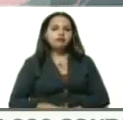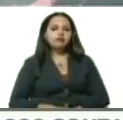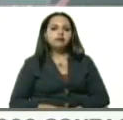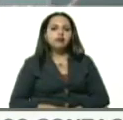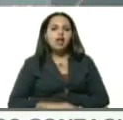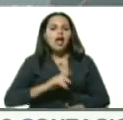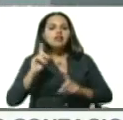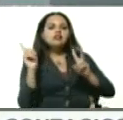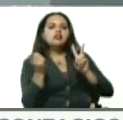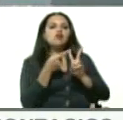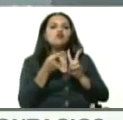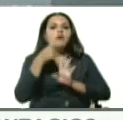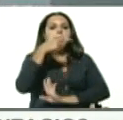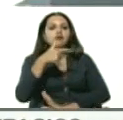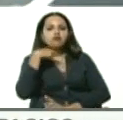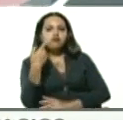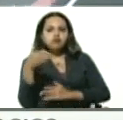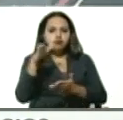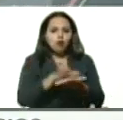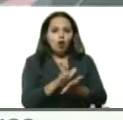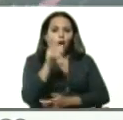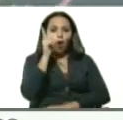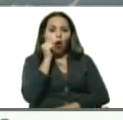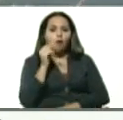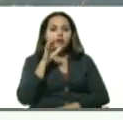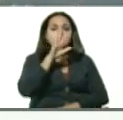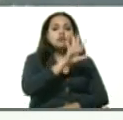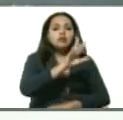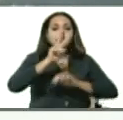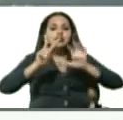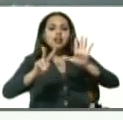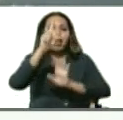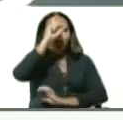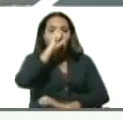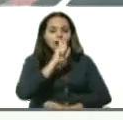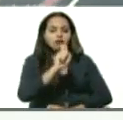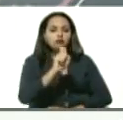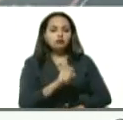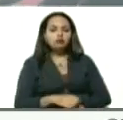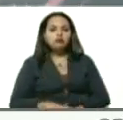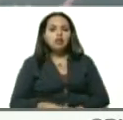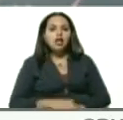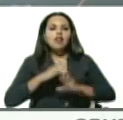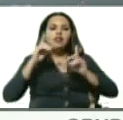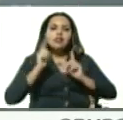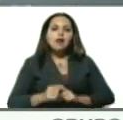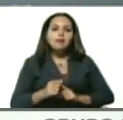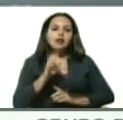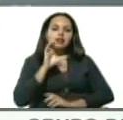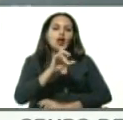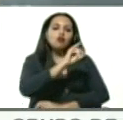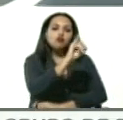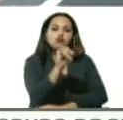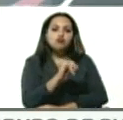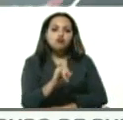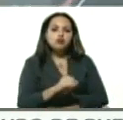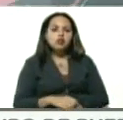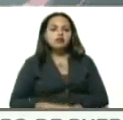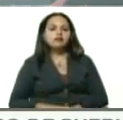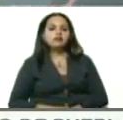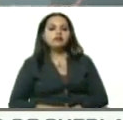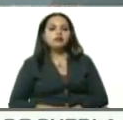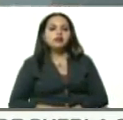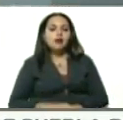segunda persona fallecida es un hombre de 57 años de edad, también del Estado Zulia, del municipio San